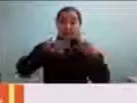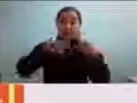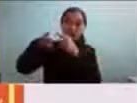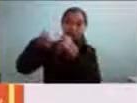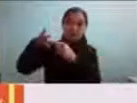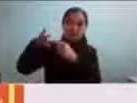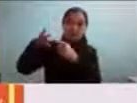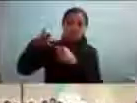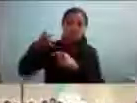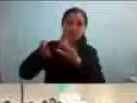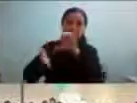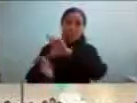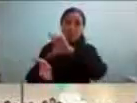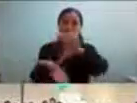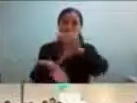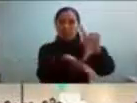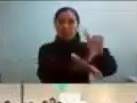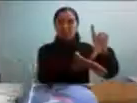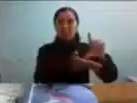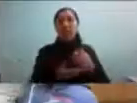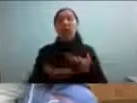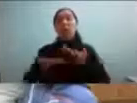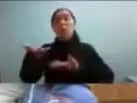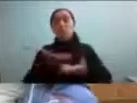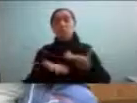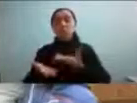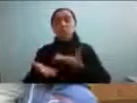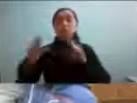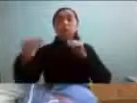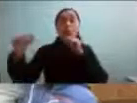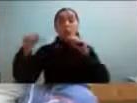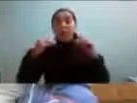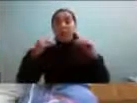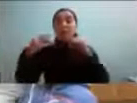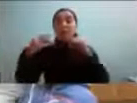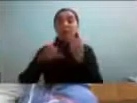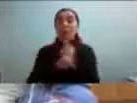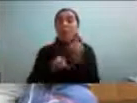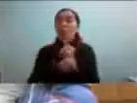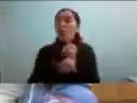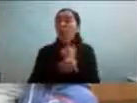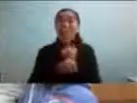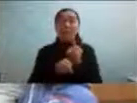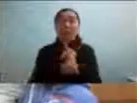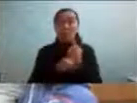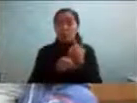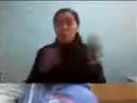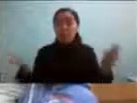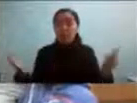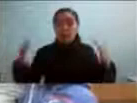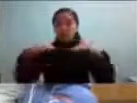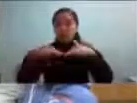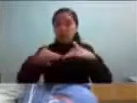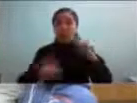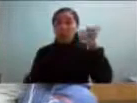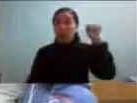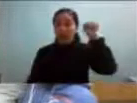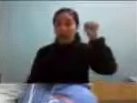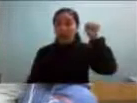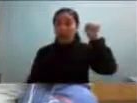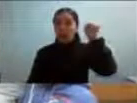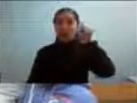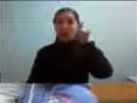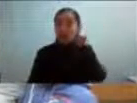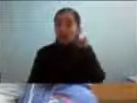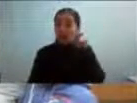y conversatorios donde hemos podido encontrarnos con la comunidad autista este fue uno que estuvo muy genial en la Universidad de